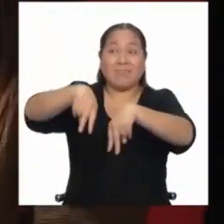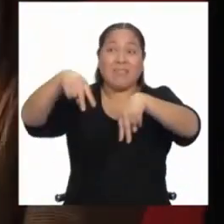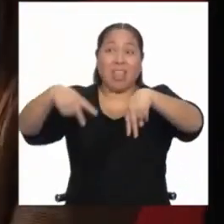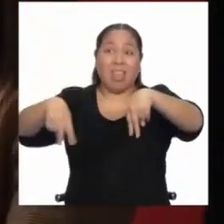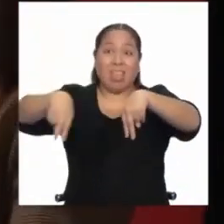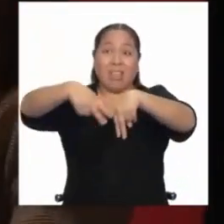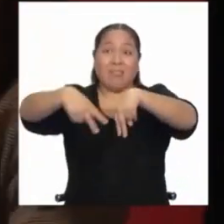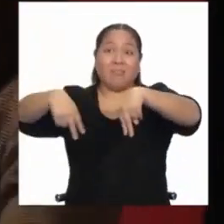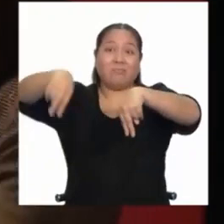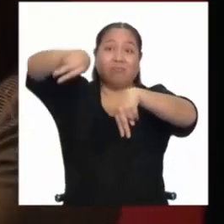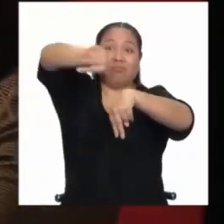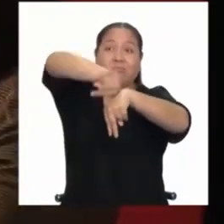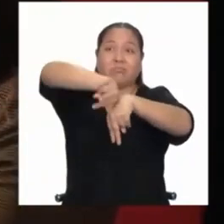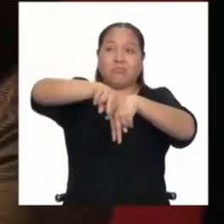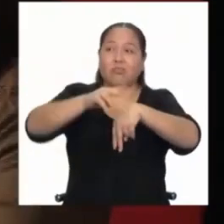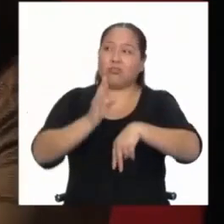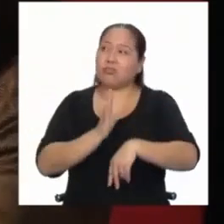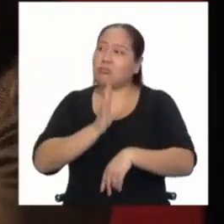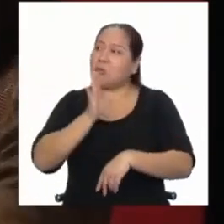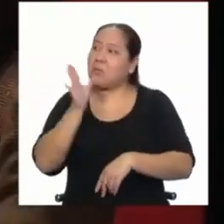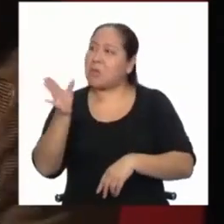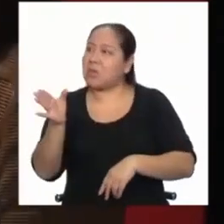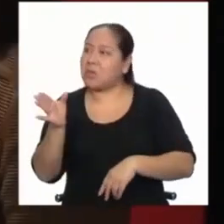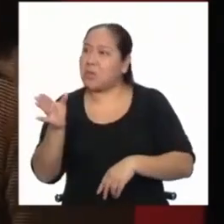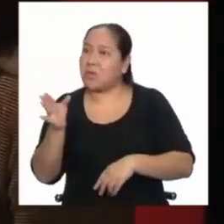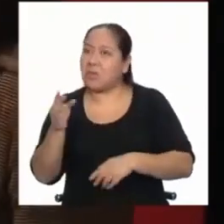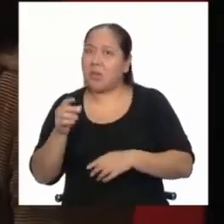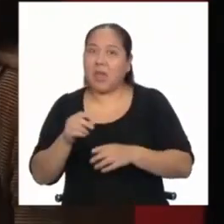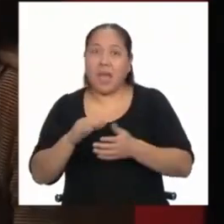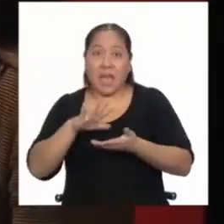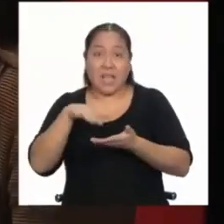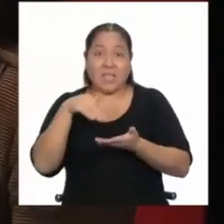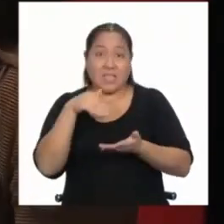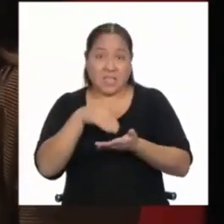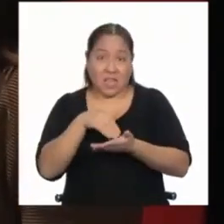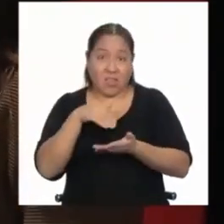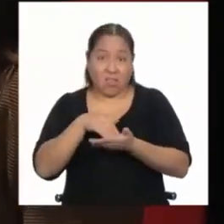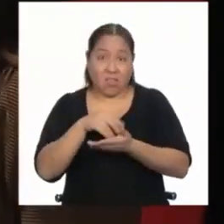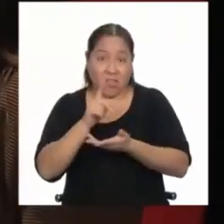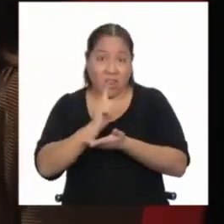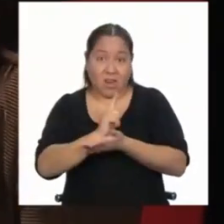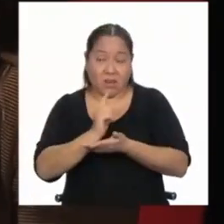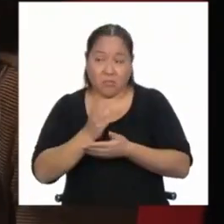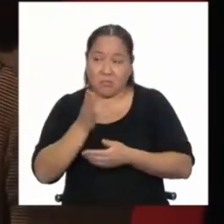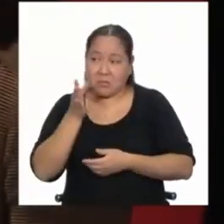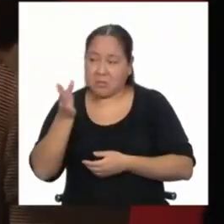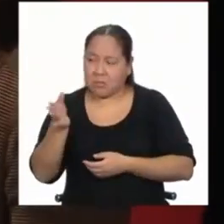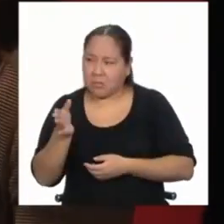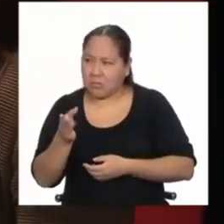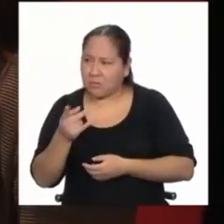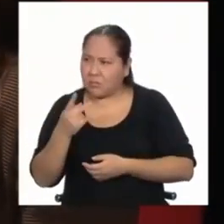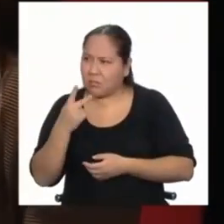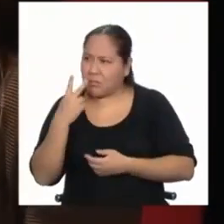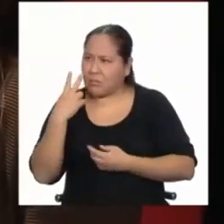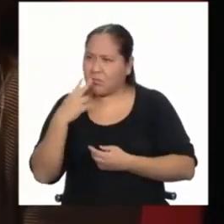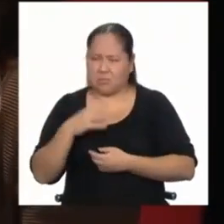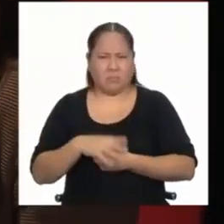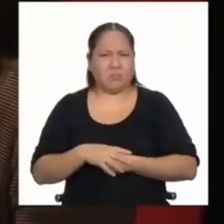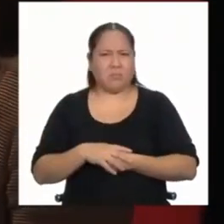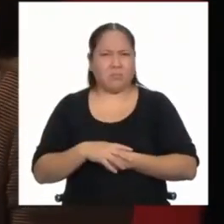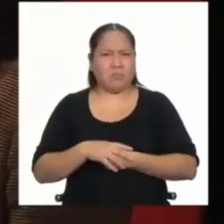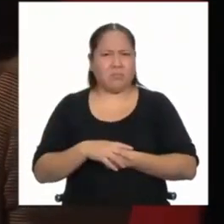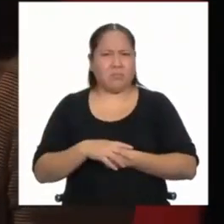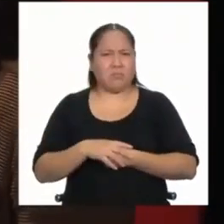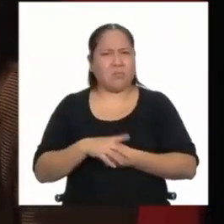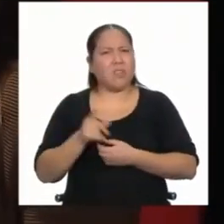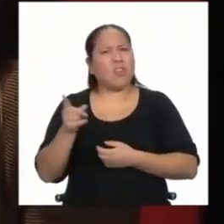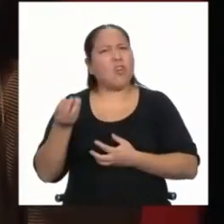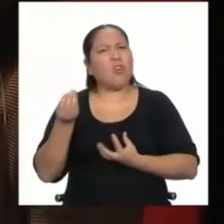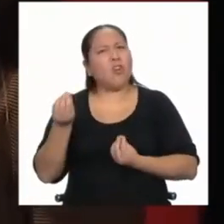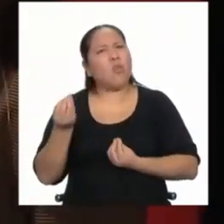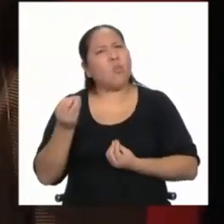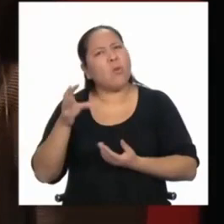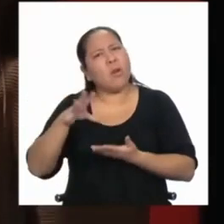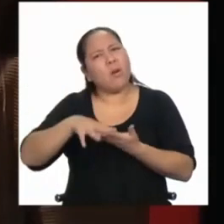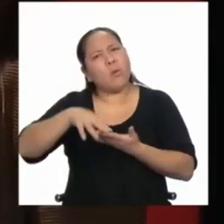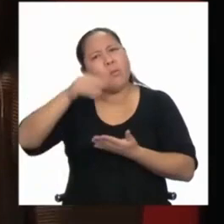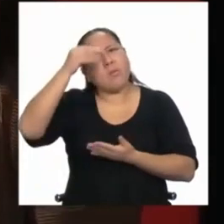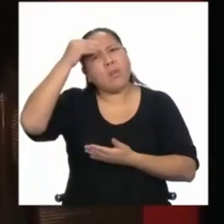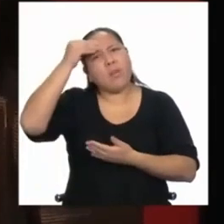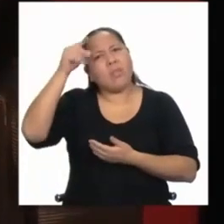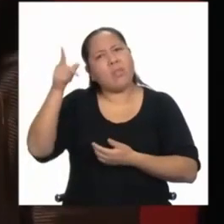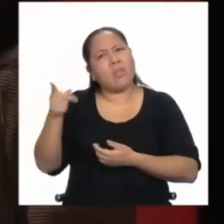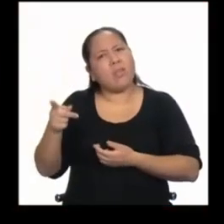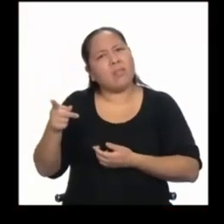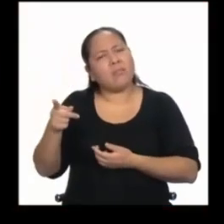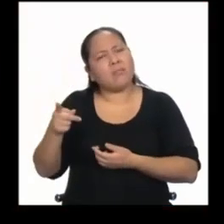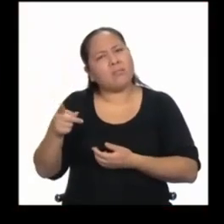yendo al balé, en realidad, yendo al centro de Lima. Y lo primero que me pregunté fue cómo lo han aprendido, ¿no? O sea, ¿de